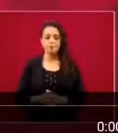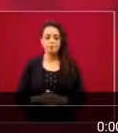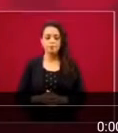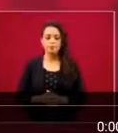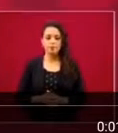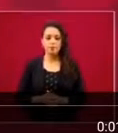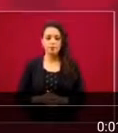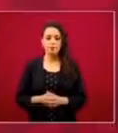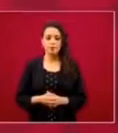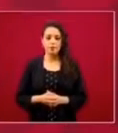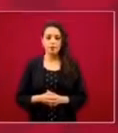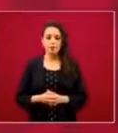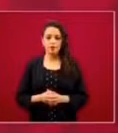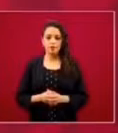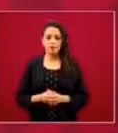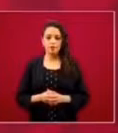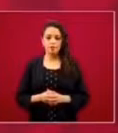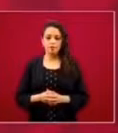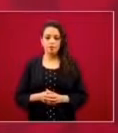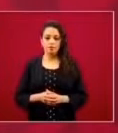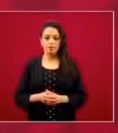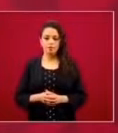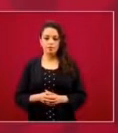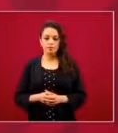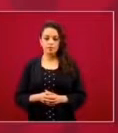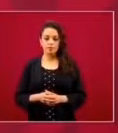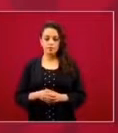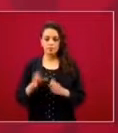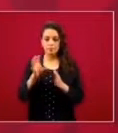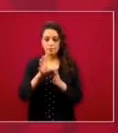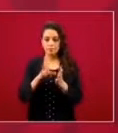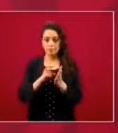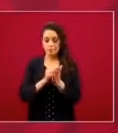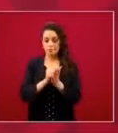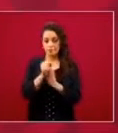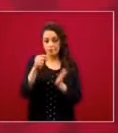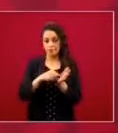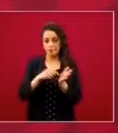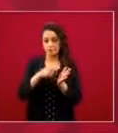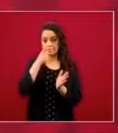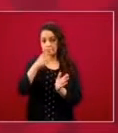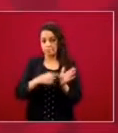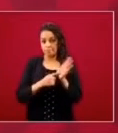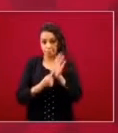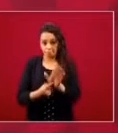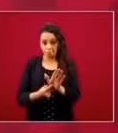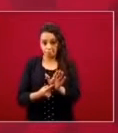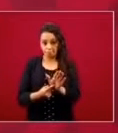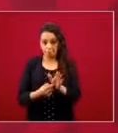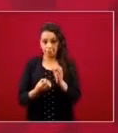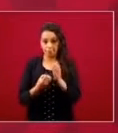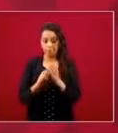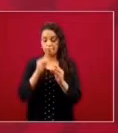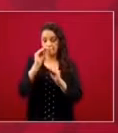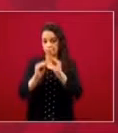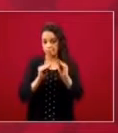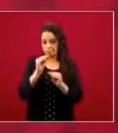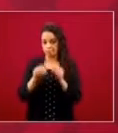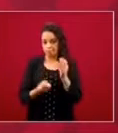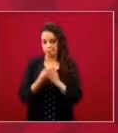Cuando se cumplió con lo que establece la Constitución, a partir de la reforma que se hizo a la Constitución,